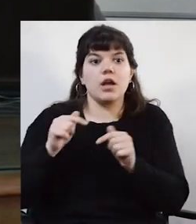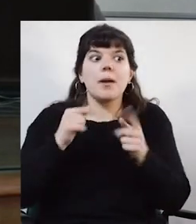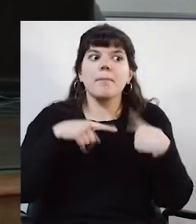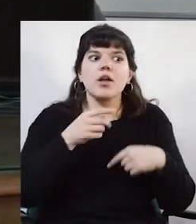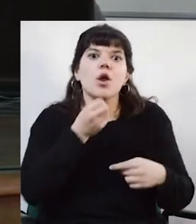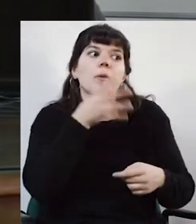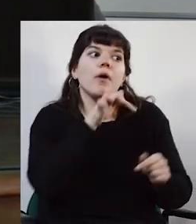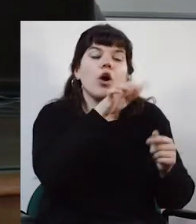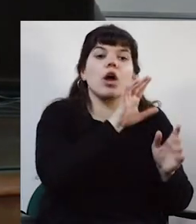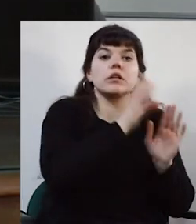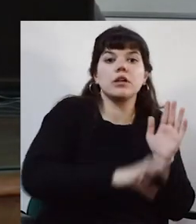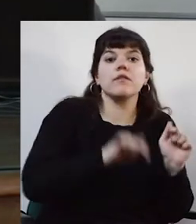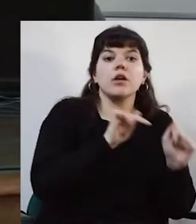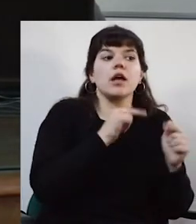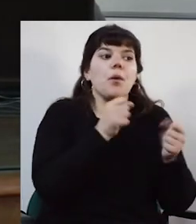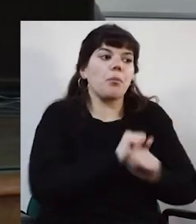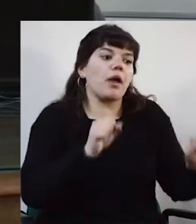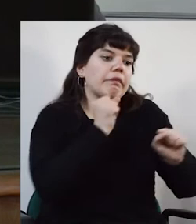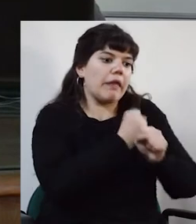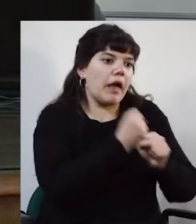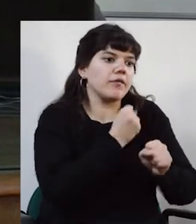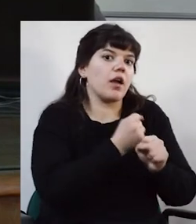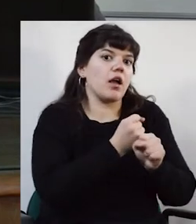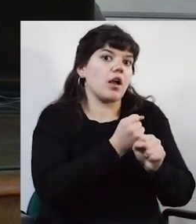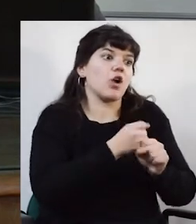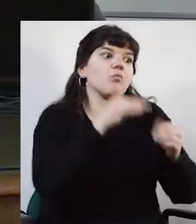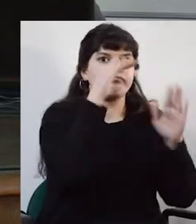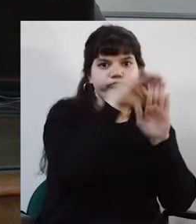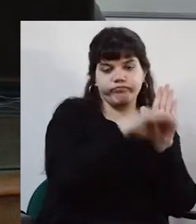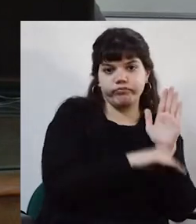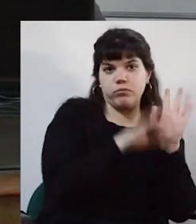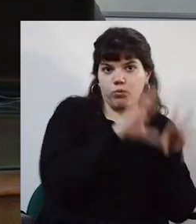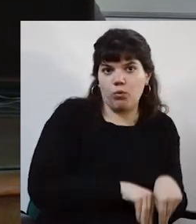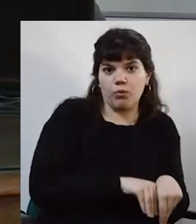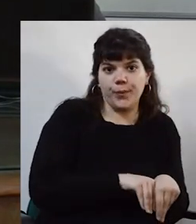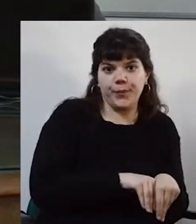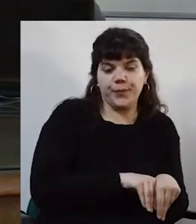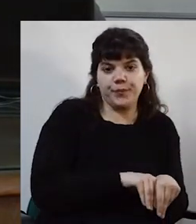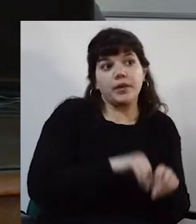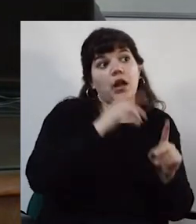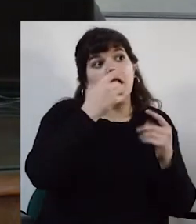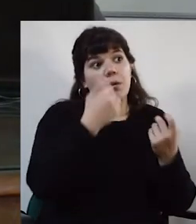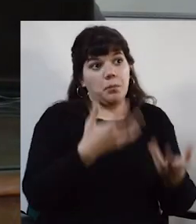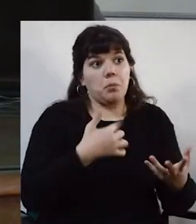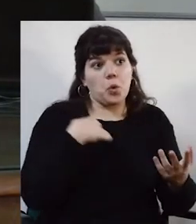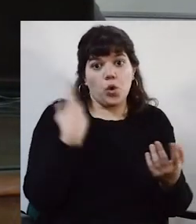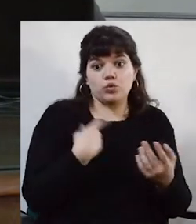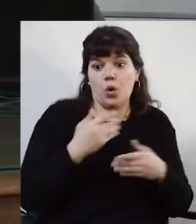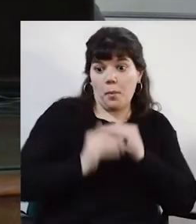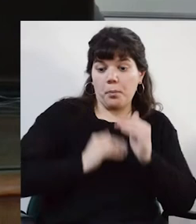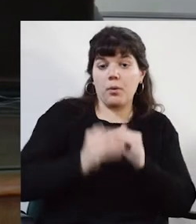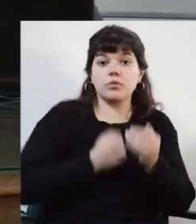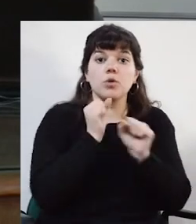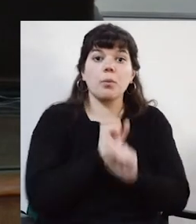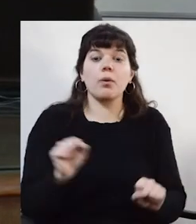CBUI es que te permite trabajar con los datos. De hecho, nosotros estamos en un proceso